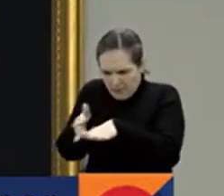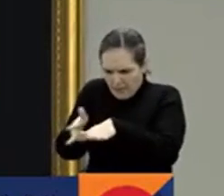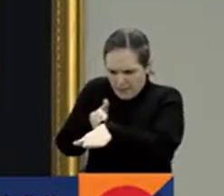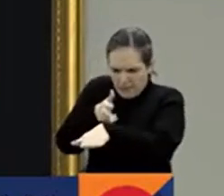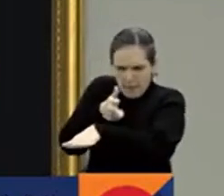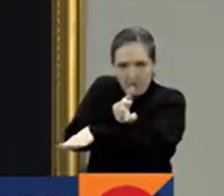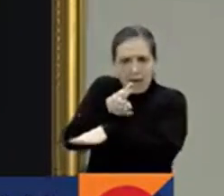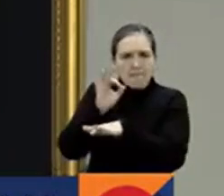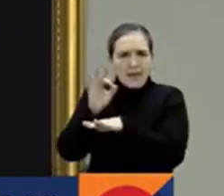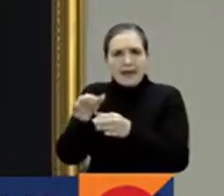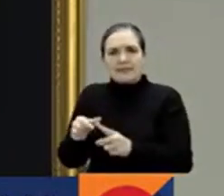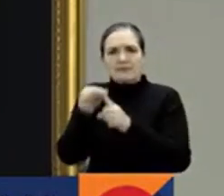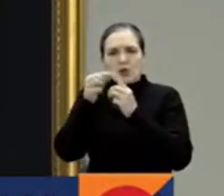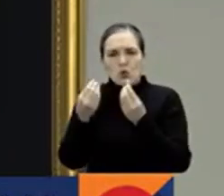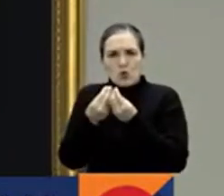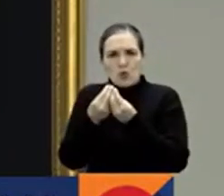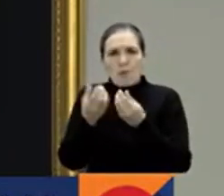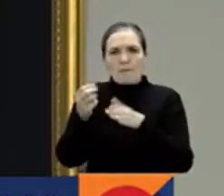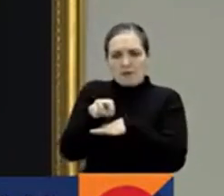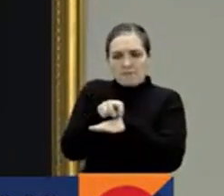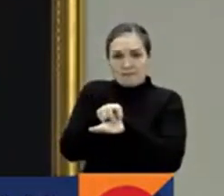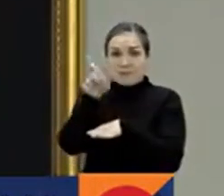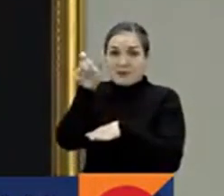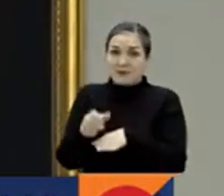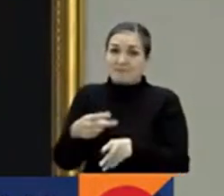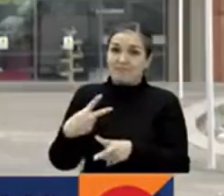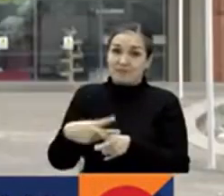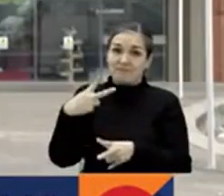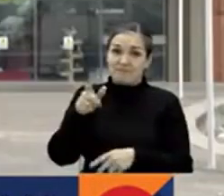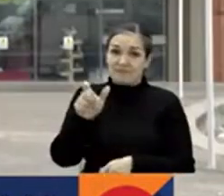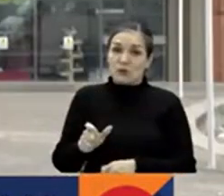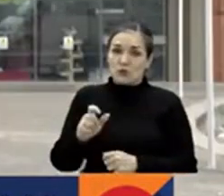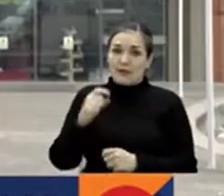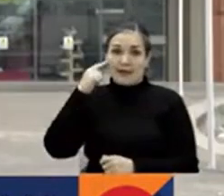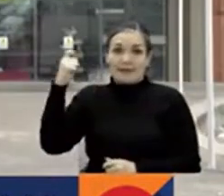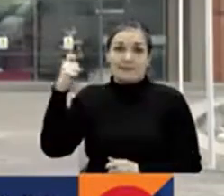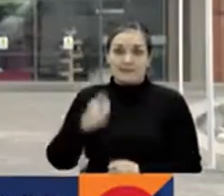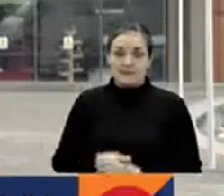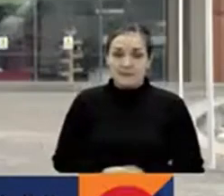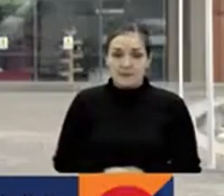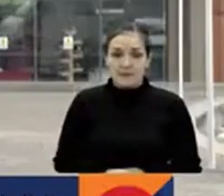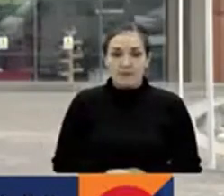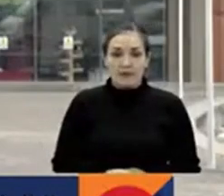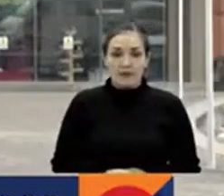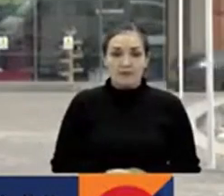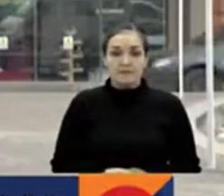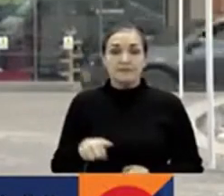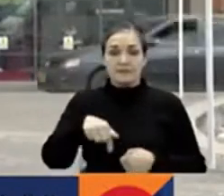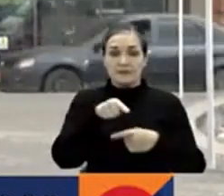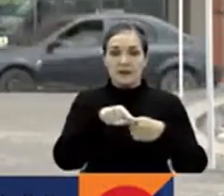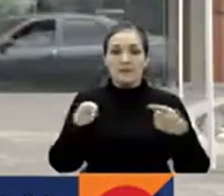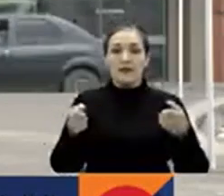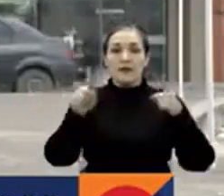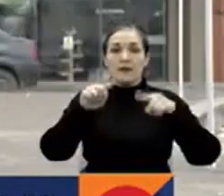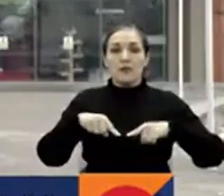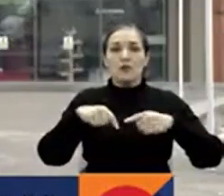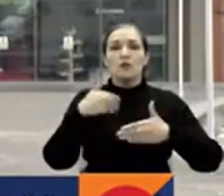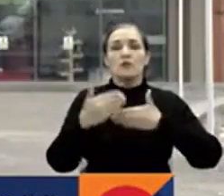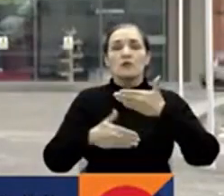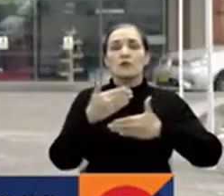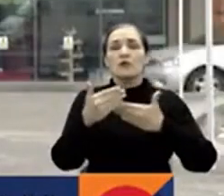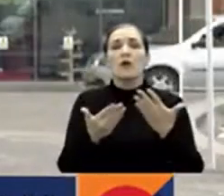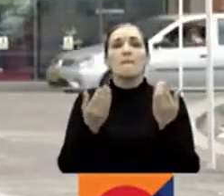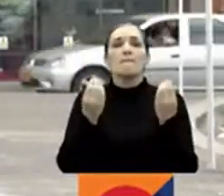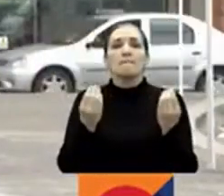establecidos para el traslado de internos de alto nivel o de alto riesgo. Para esta semana también se tiene previsto la imputación de cargos